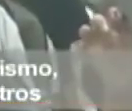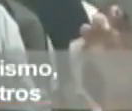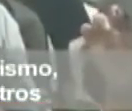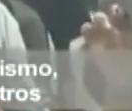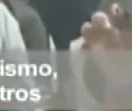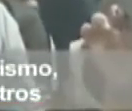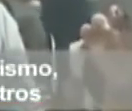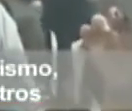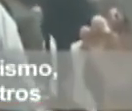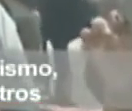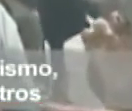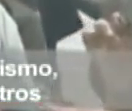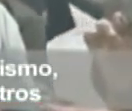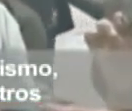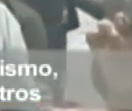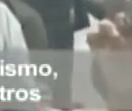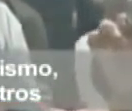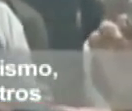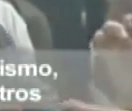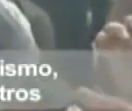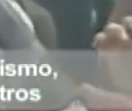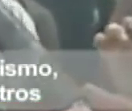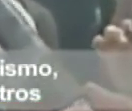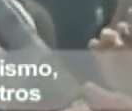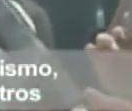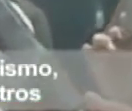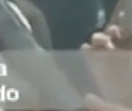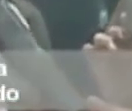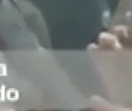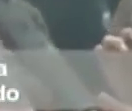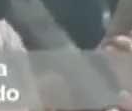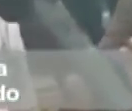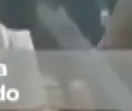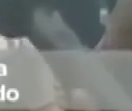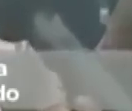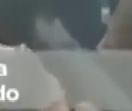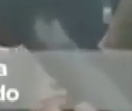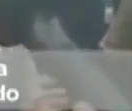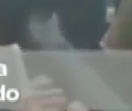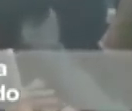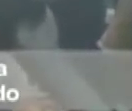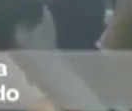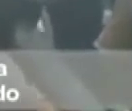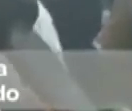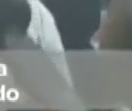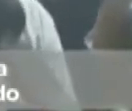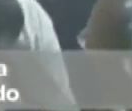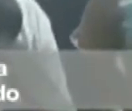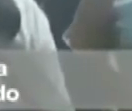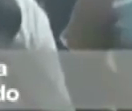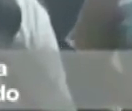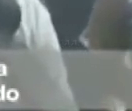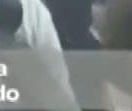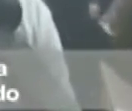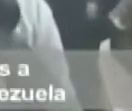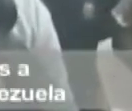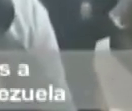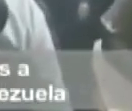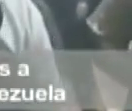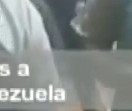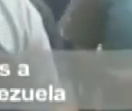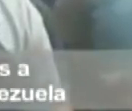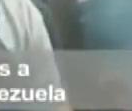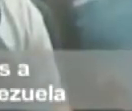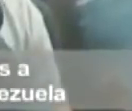por un político o por un protagonismo por un protagonismo que nosotros hemos sido utilizados para todo para todo pero